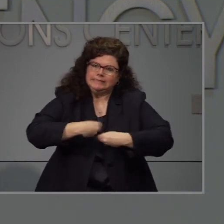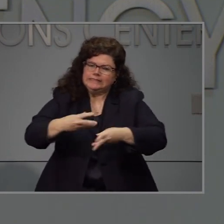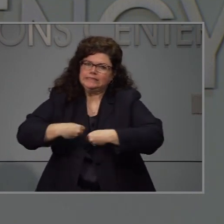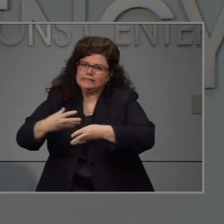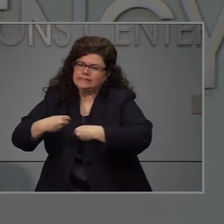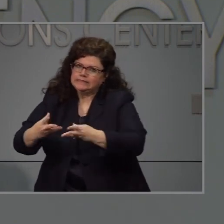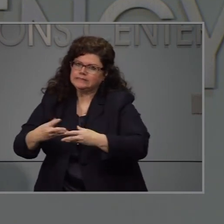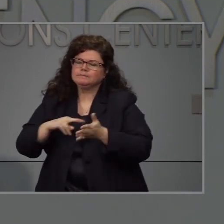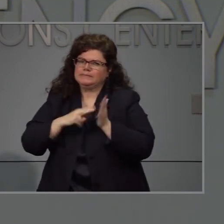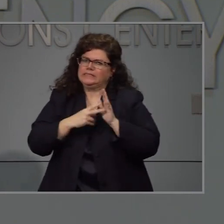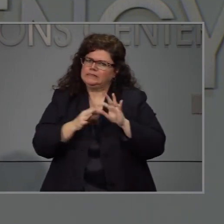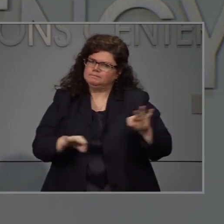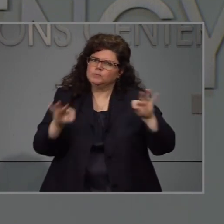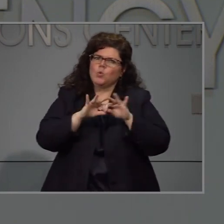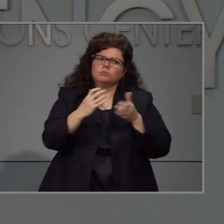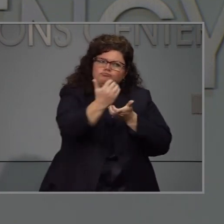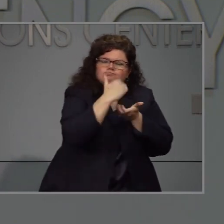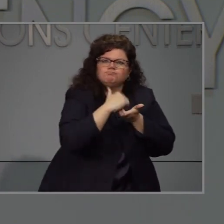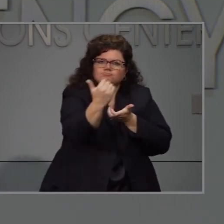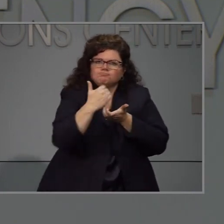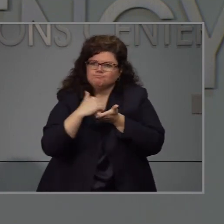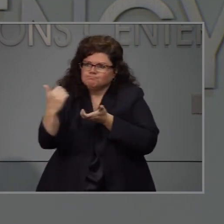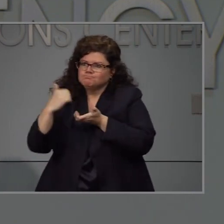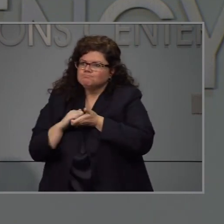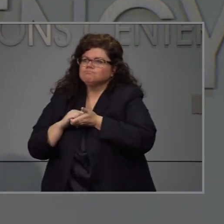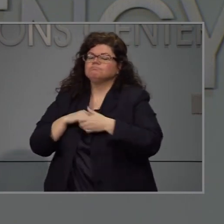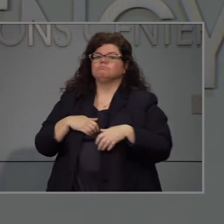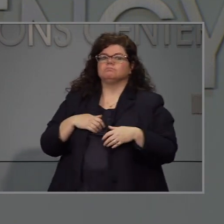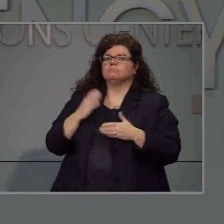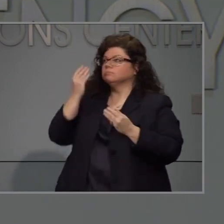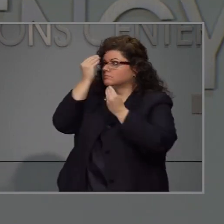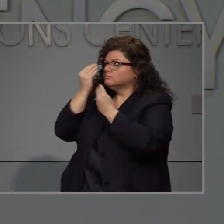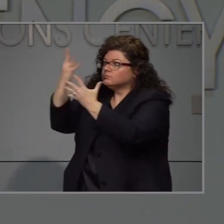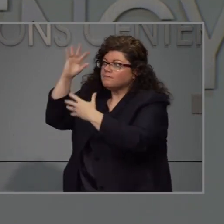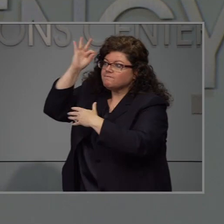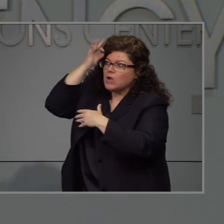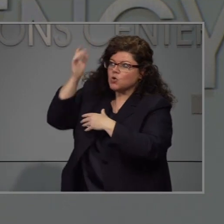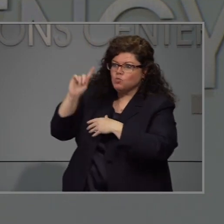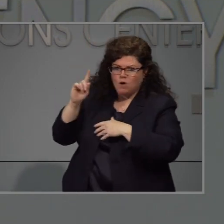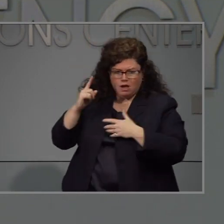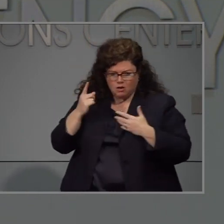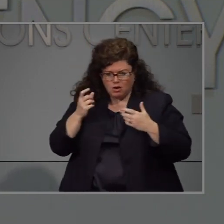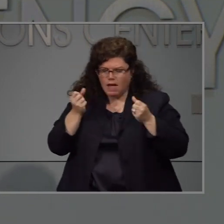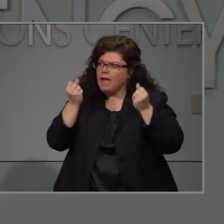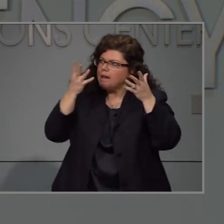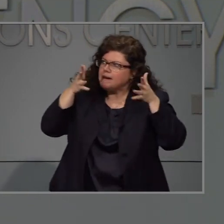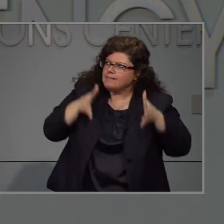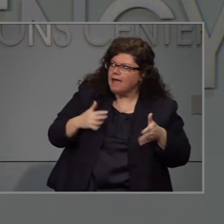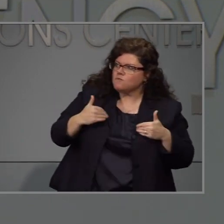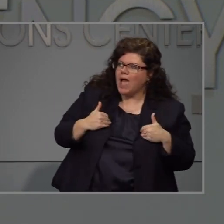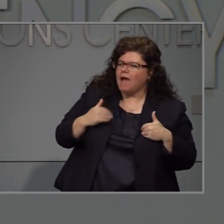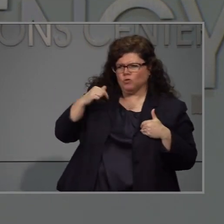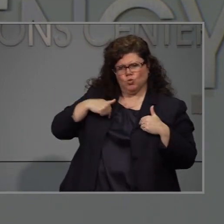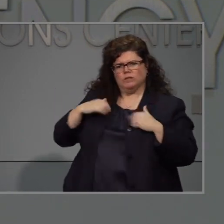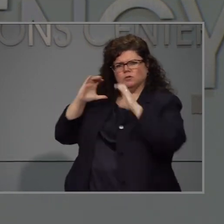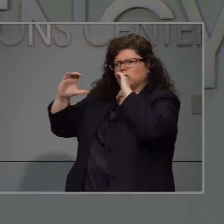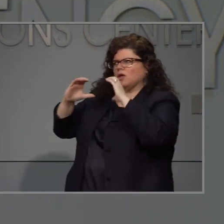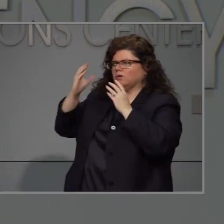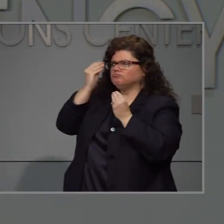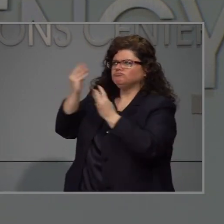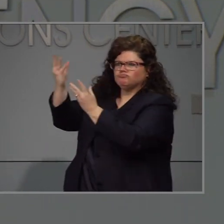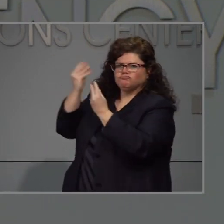haciendo ese trabajo con nuestros aliados y cualquier problema lo vamos a escalar a nivel federal y a otros